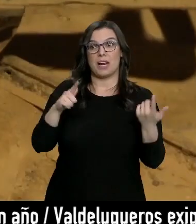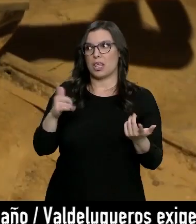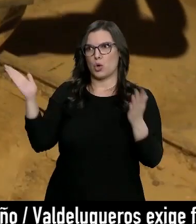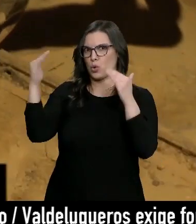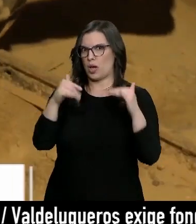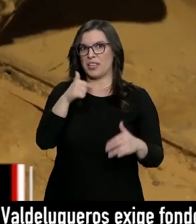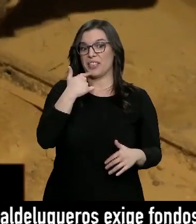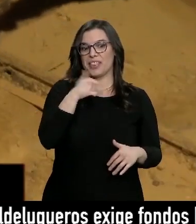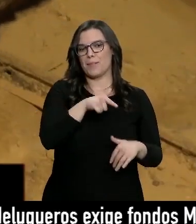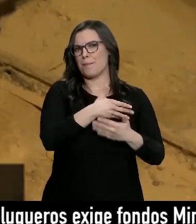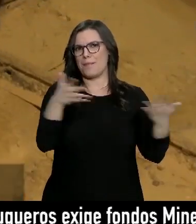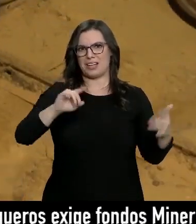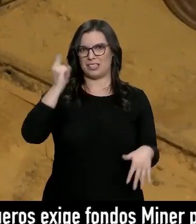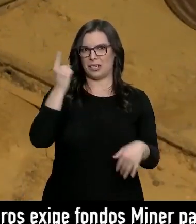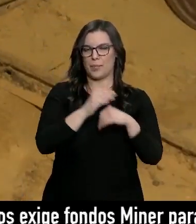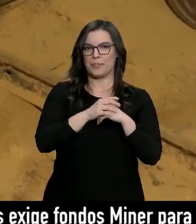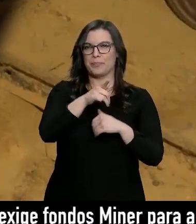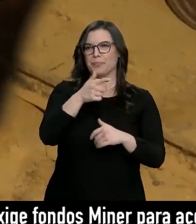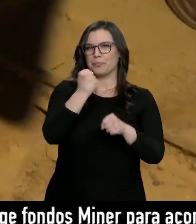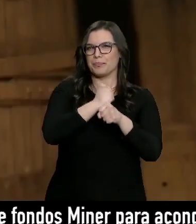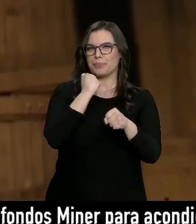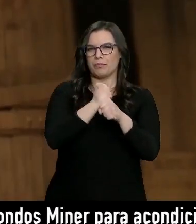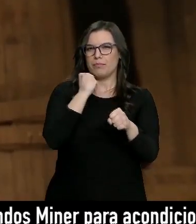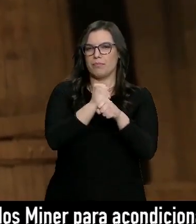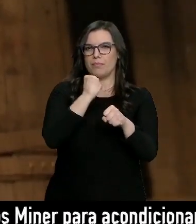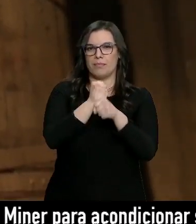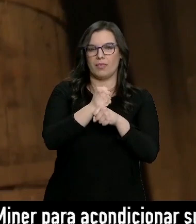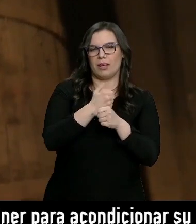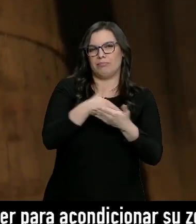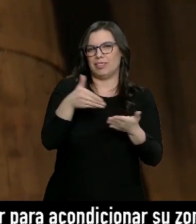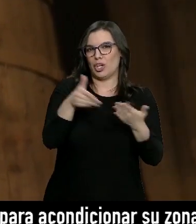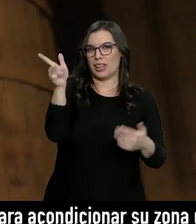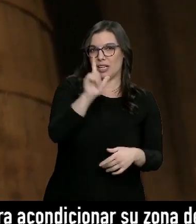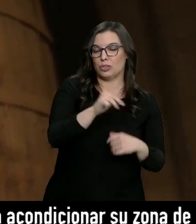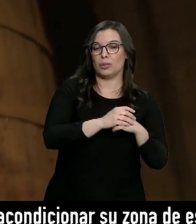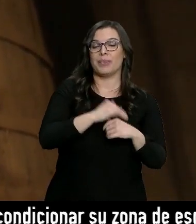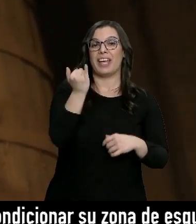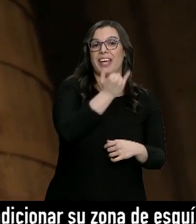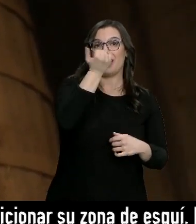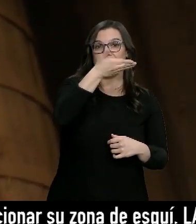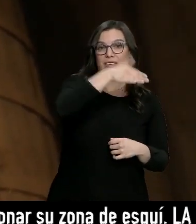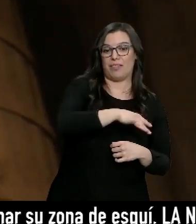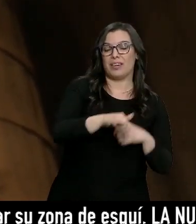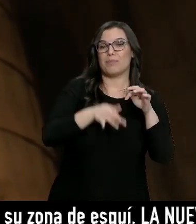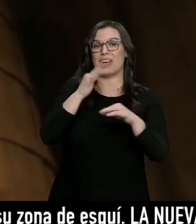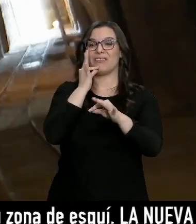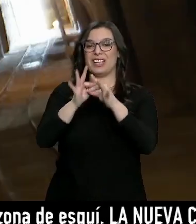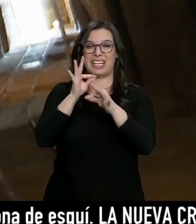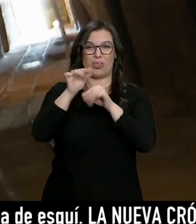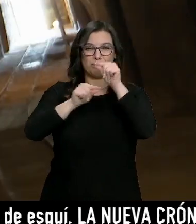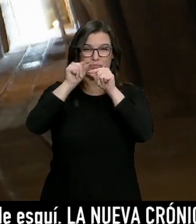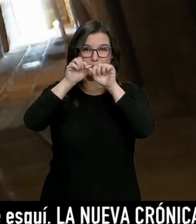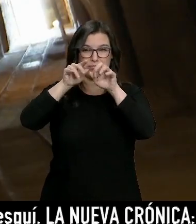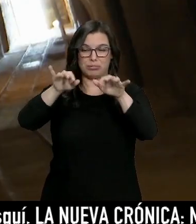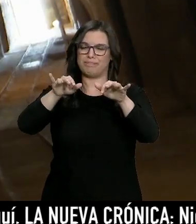más grande. Aquí se fabricaban millones de litros de prieto picudo al año, pero la muerte del patrón y la filosera acabó con el viñedo. Ahora el